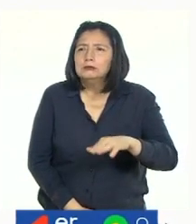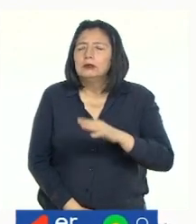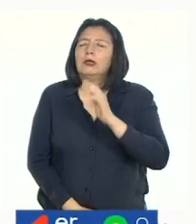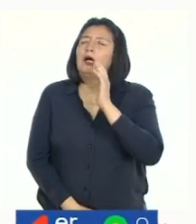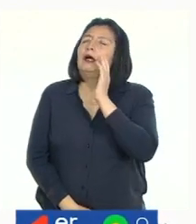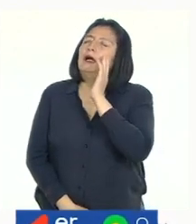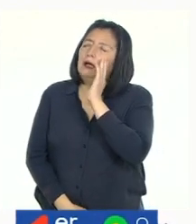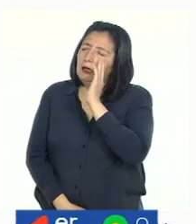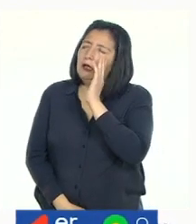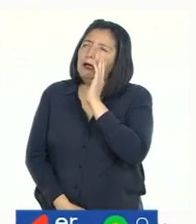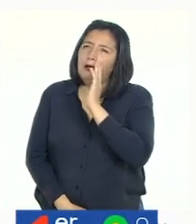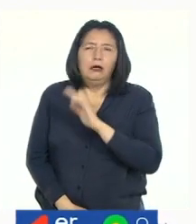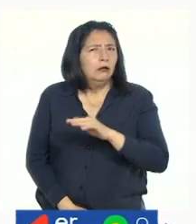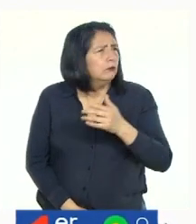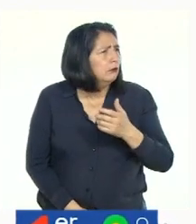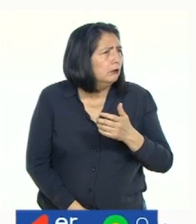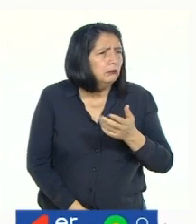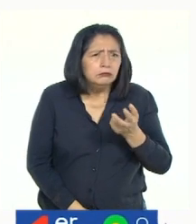¿Niños?